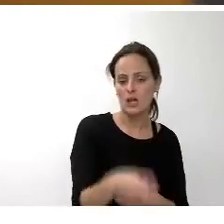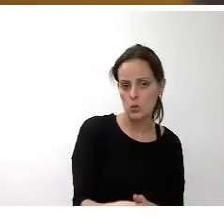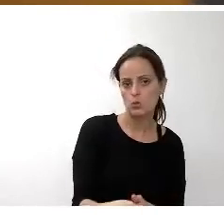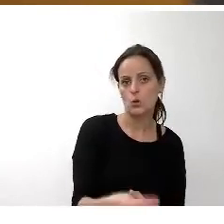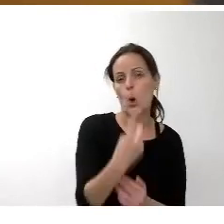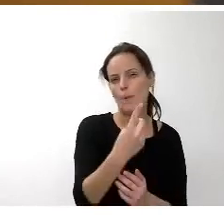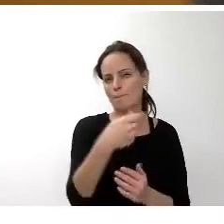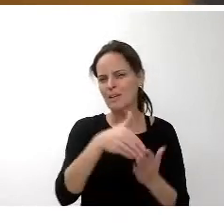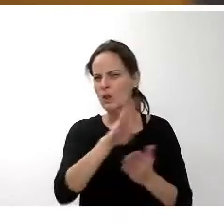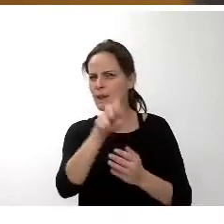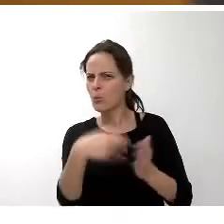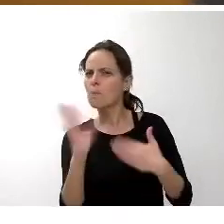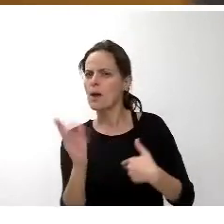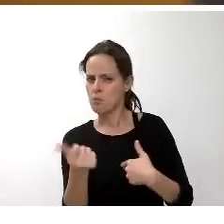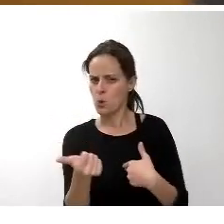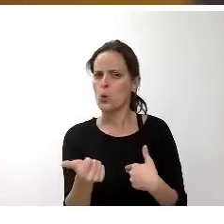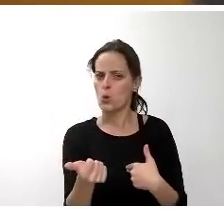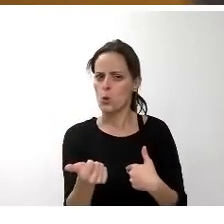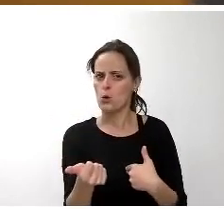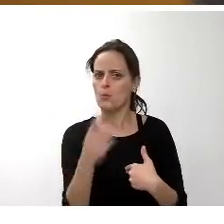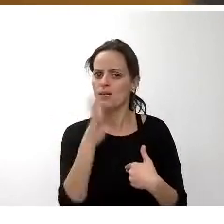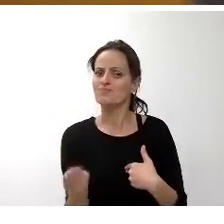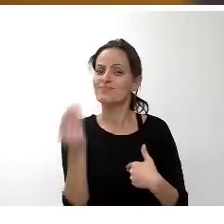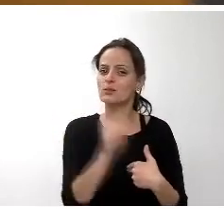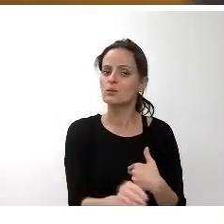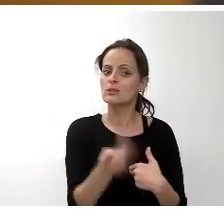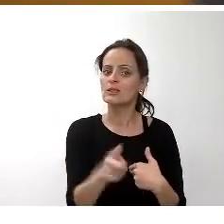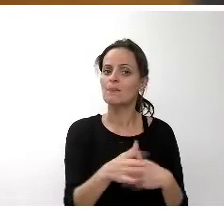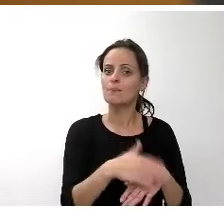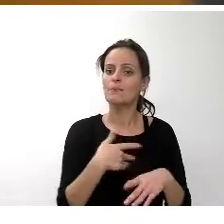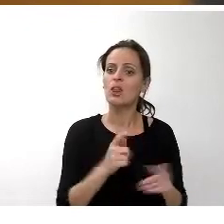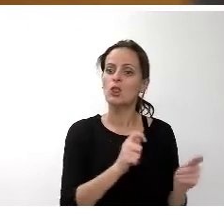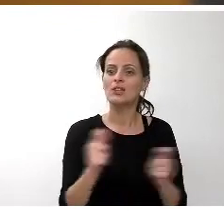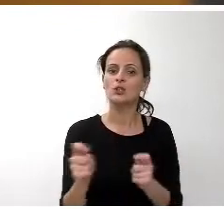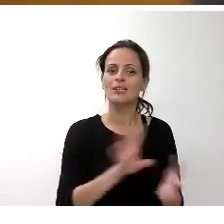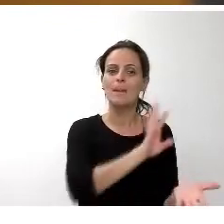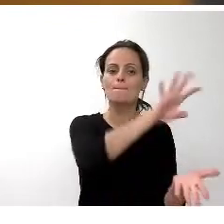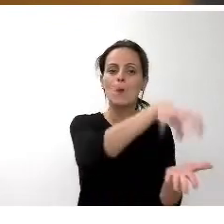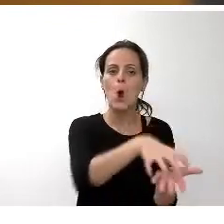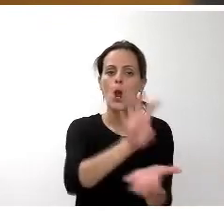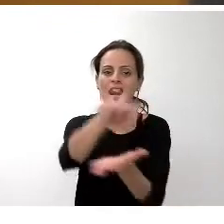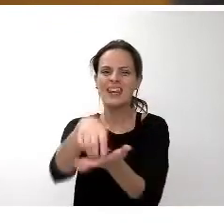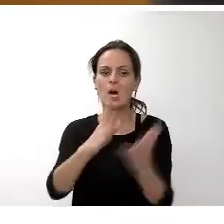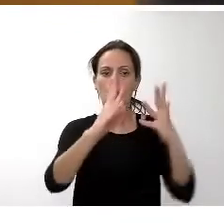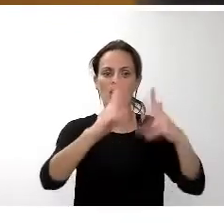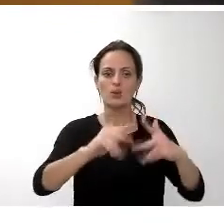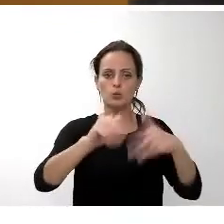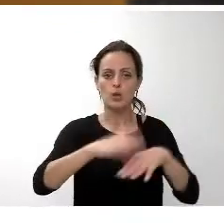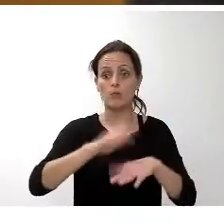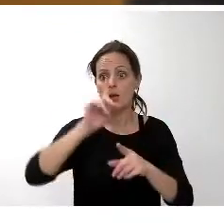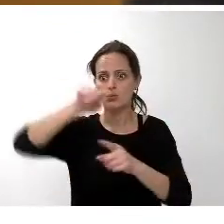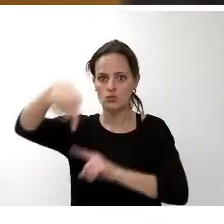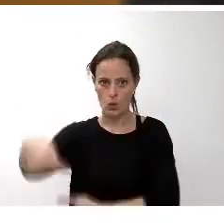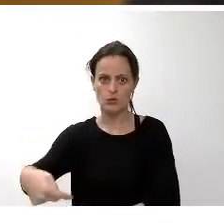en el que también se incluye dotación para rehabilitación de polígonos industriales con más de 200.000 euros para el año que viene